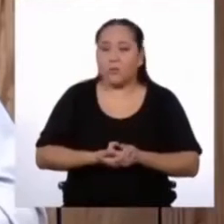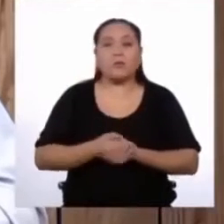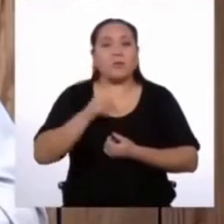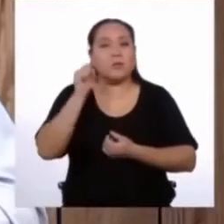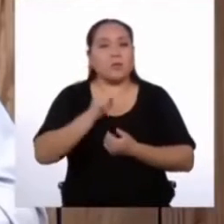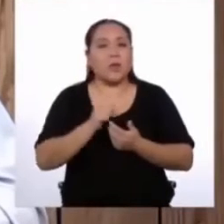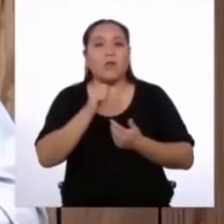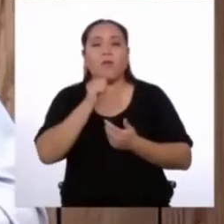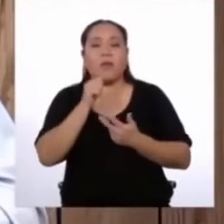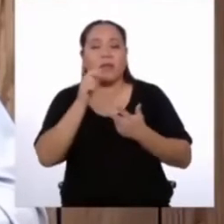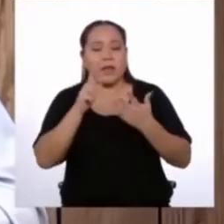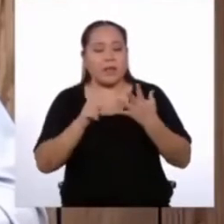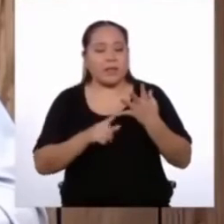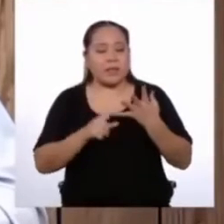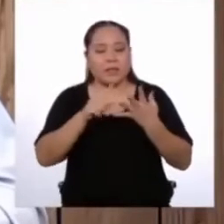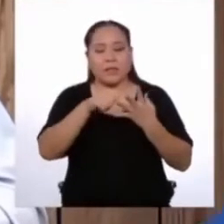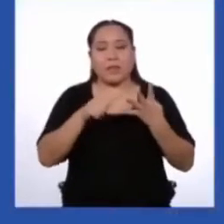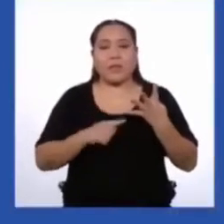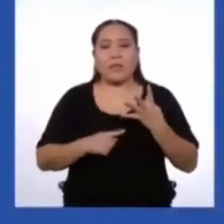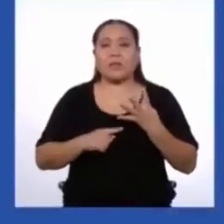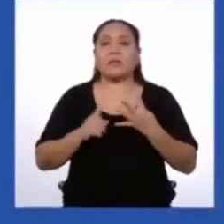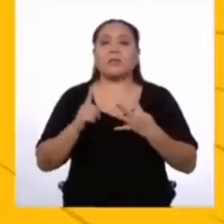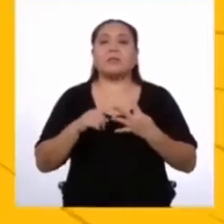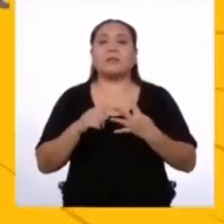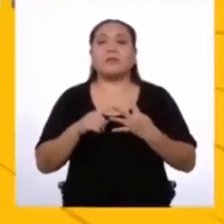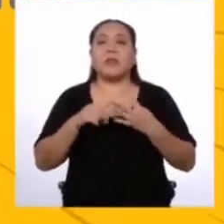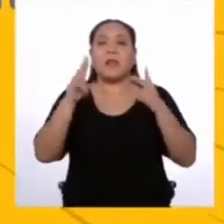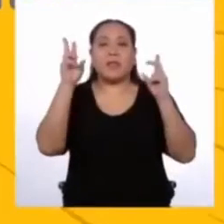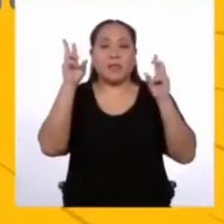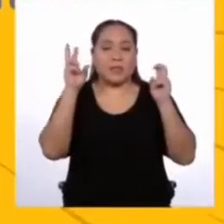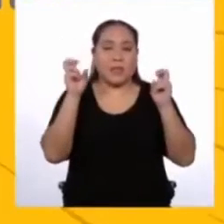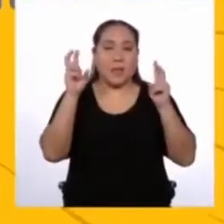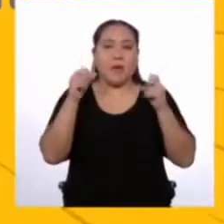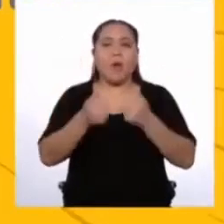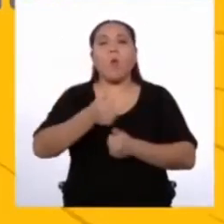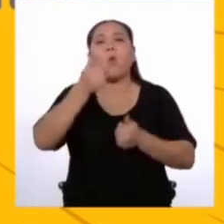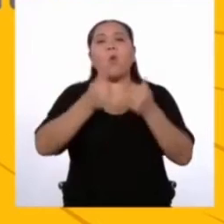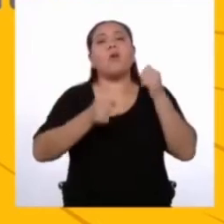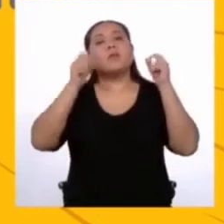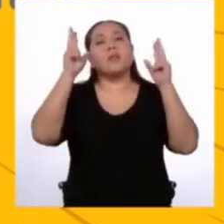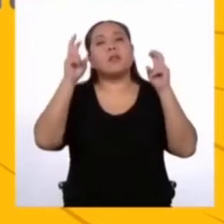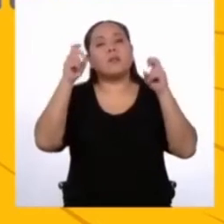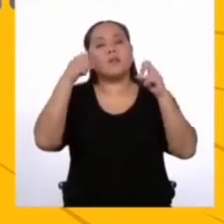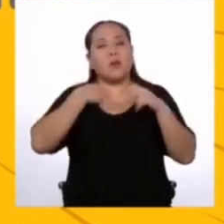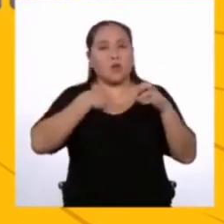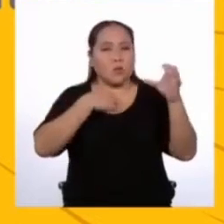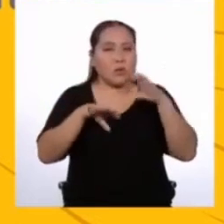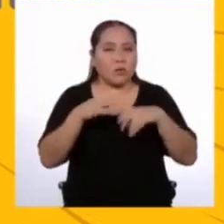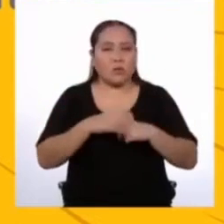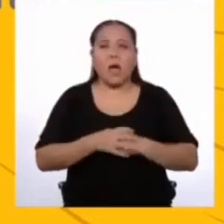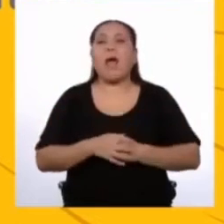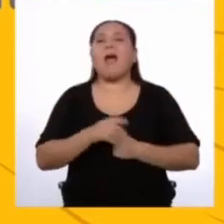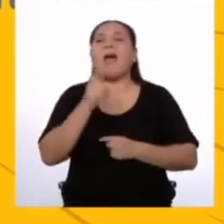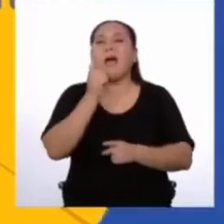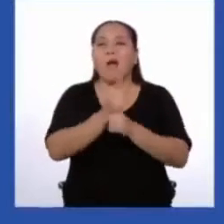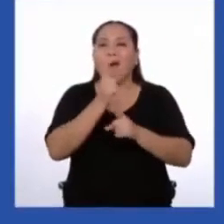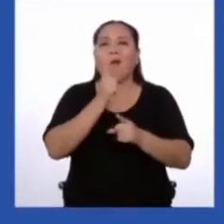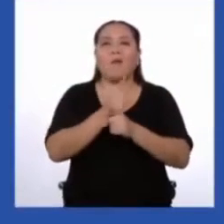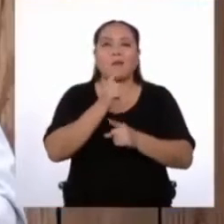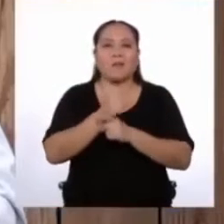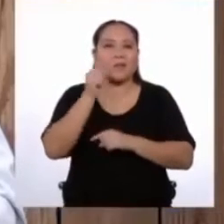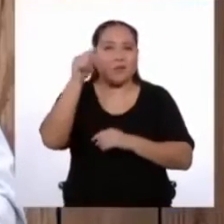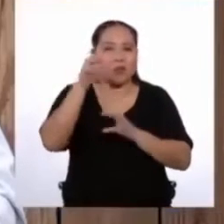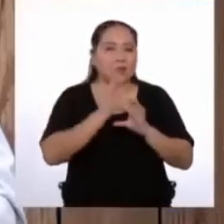solo faltan tres. La siguiente pregunta es sobre el tema. ¿Cuál será el tema a tratar? ¡Eso es lo más